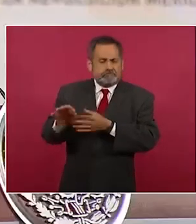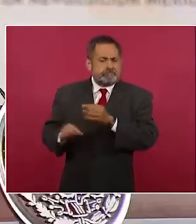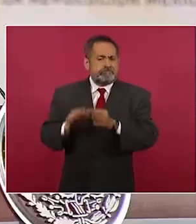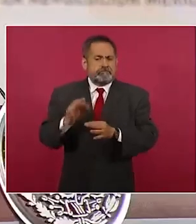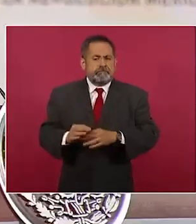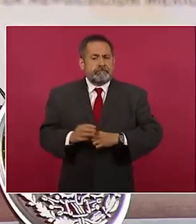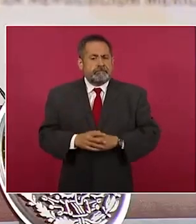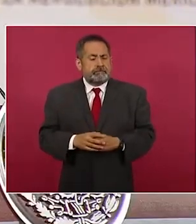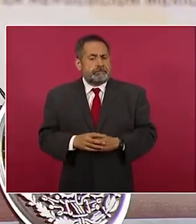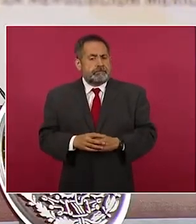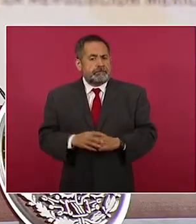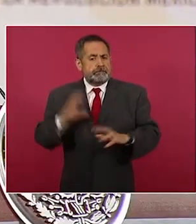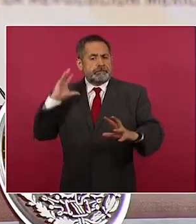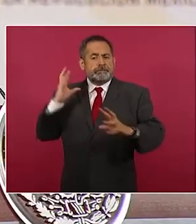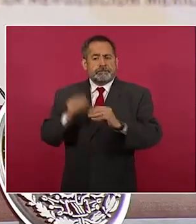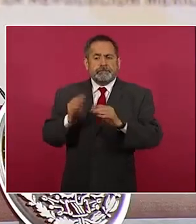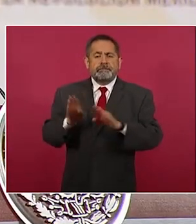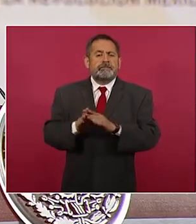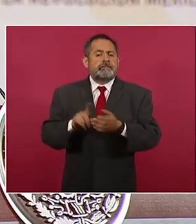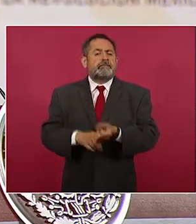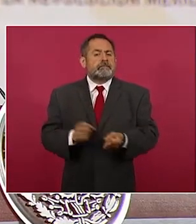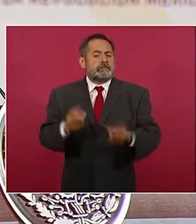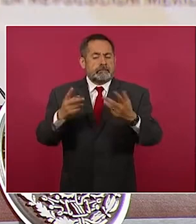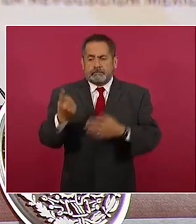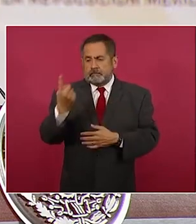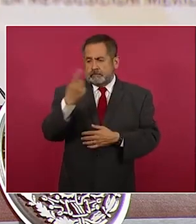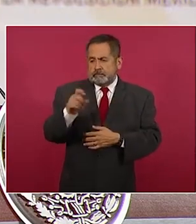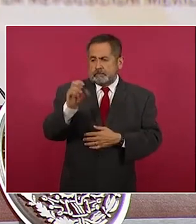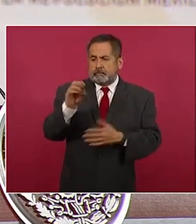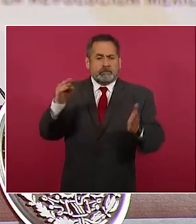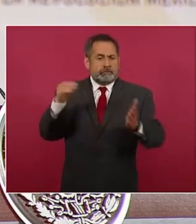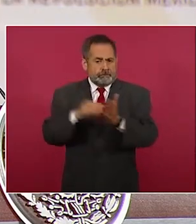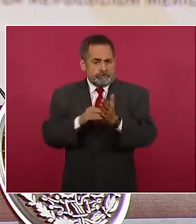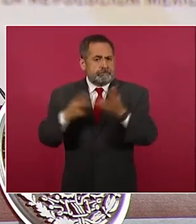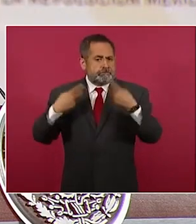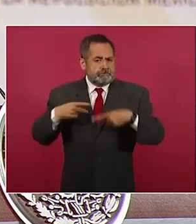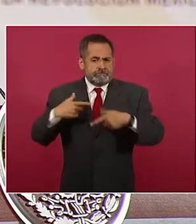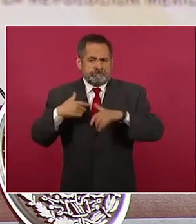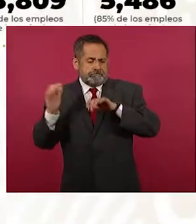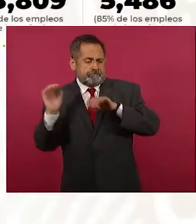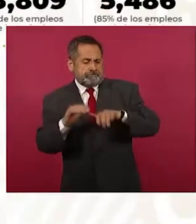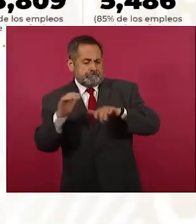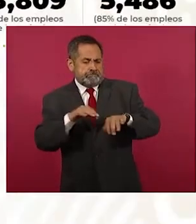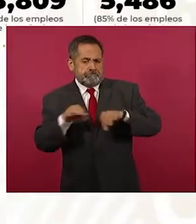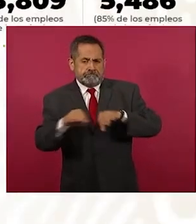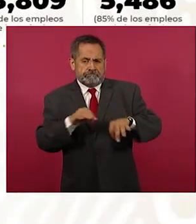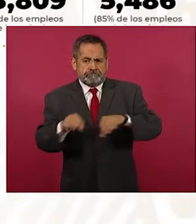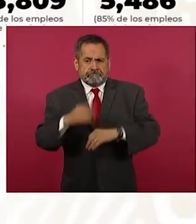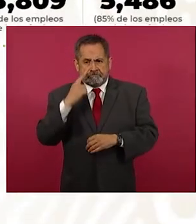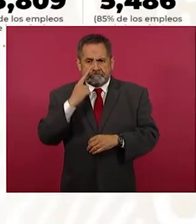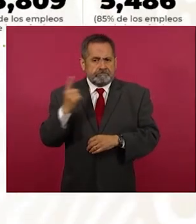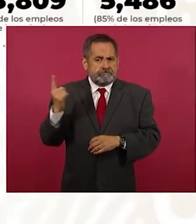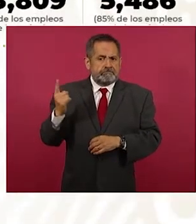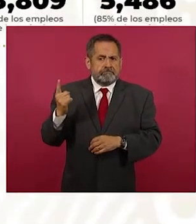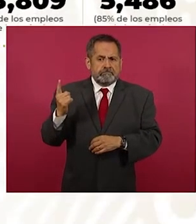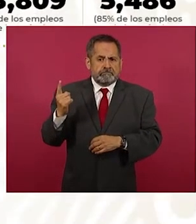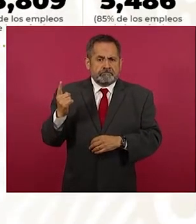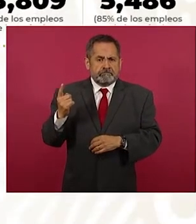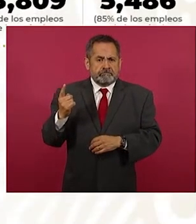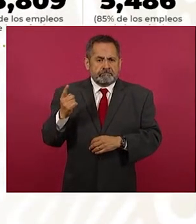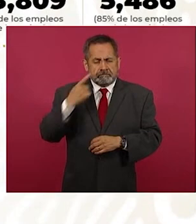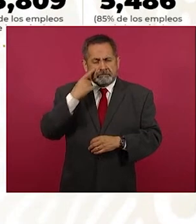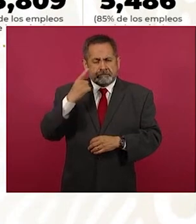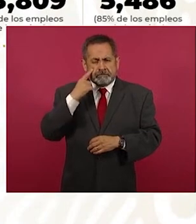Hasta ahora ya se han generado más de 109 mil empleos por la obra, ya que es la principal generadora de empleos